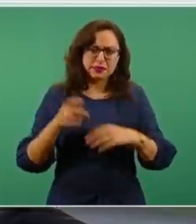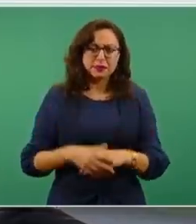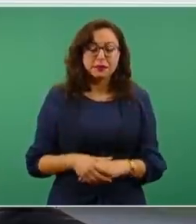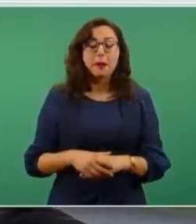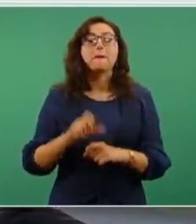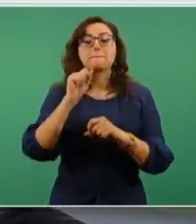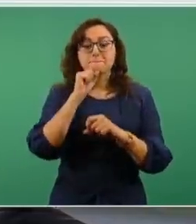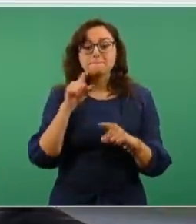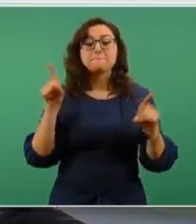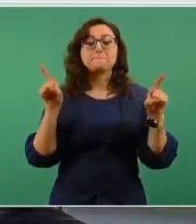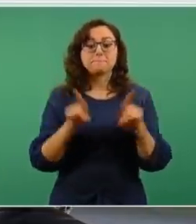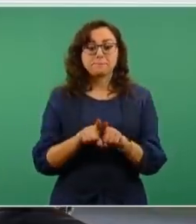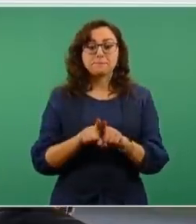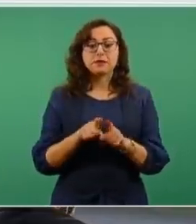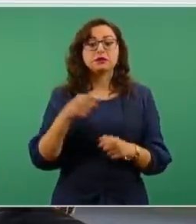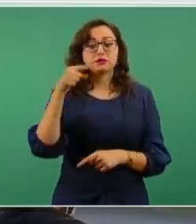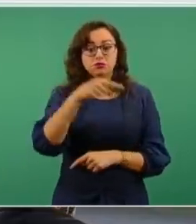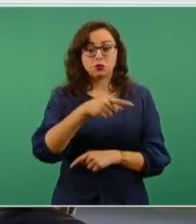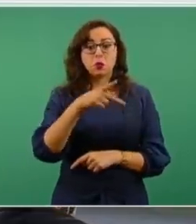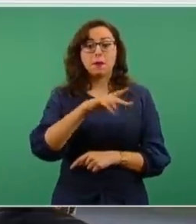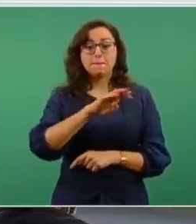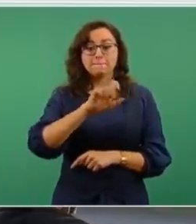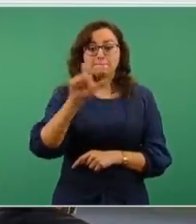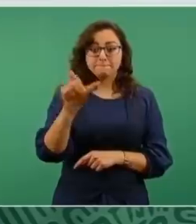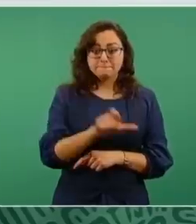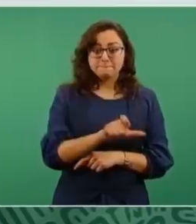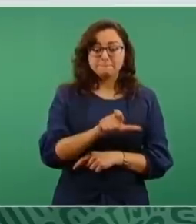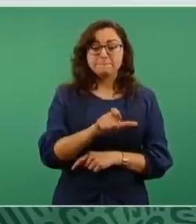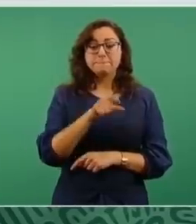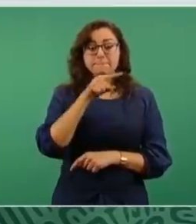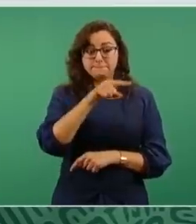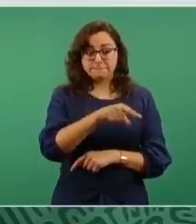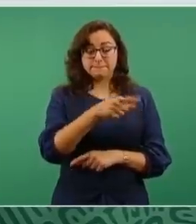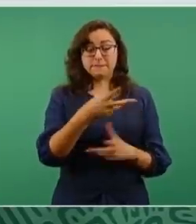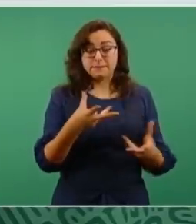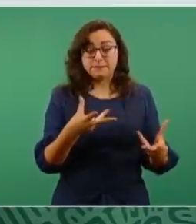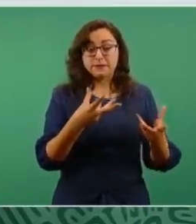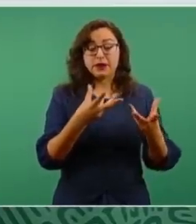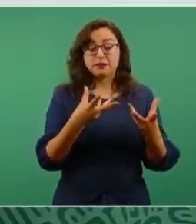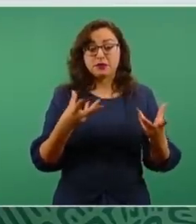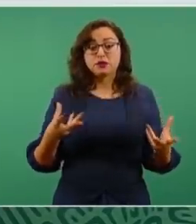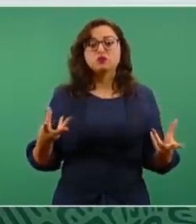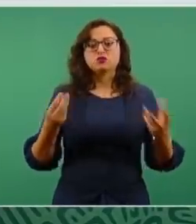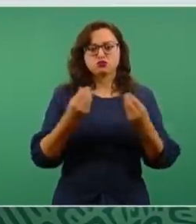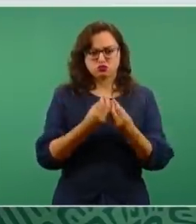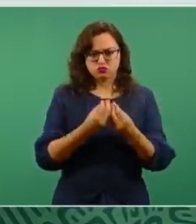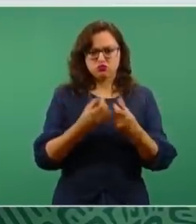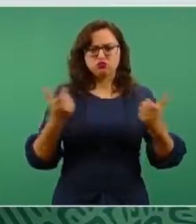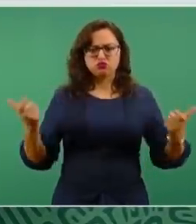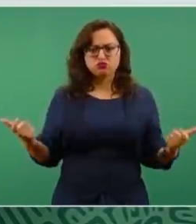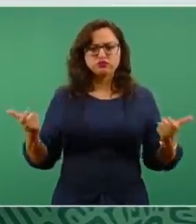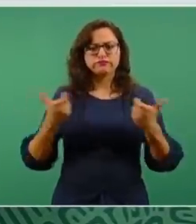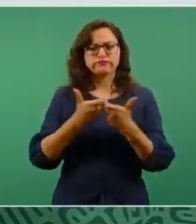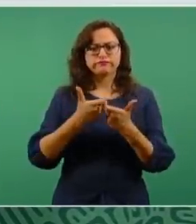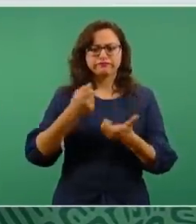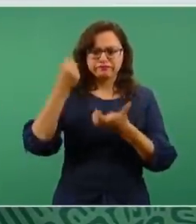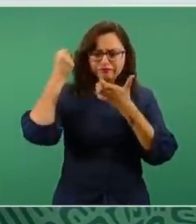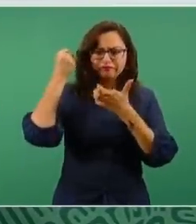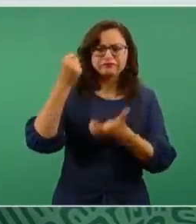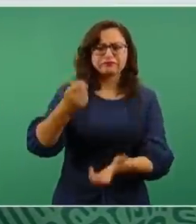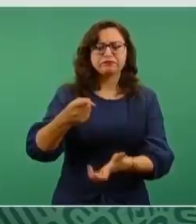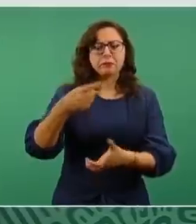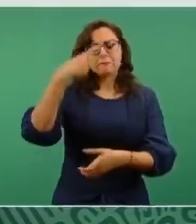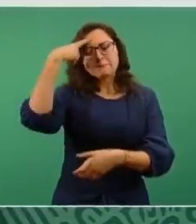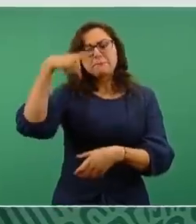para que Brasquenidesa Odebrecht invierta en una terminal de importación de gas etano